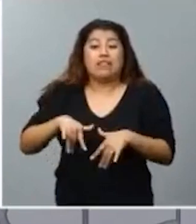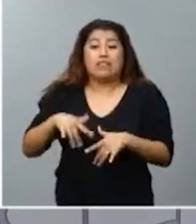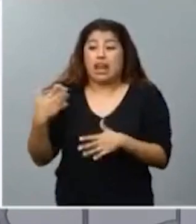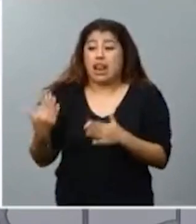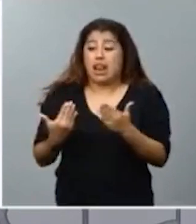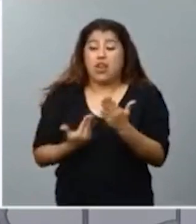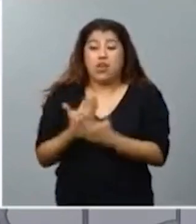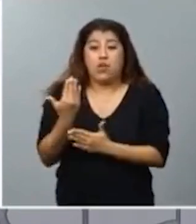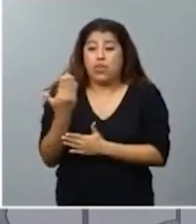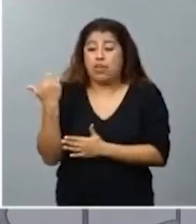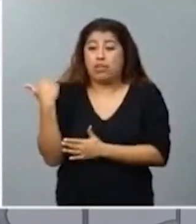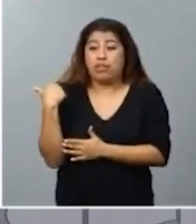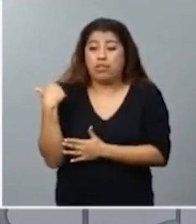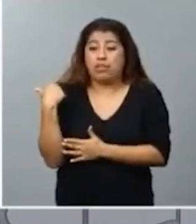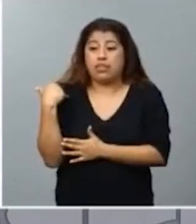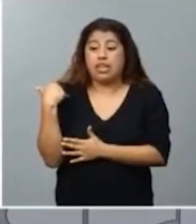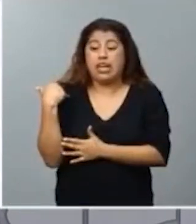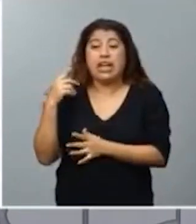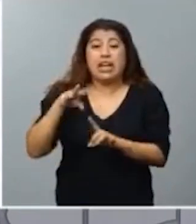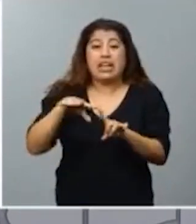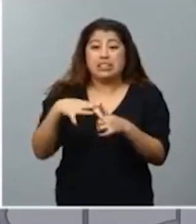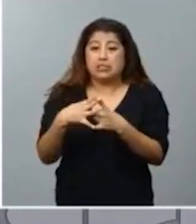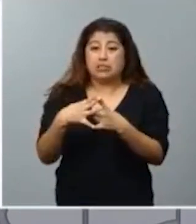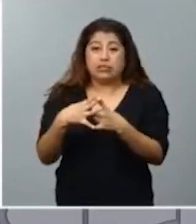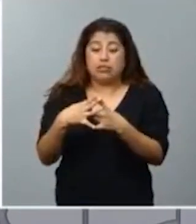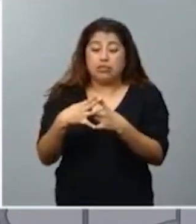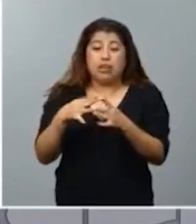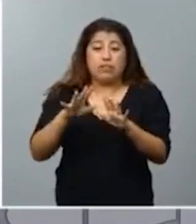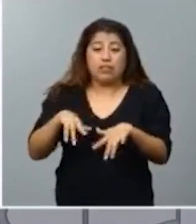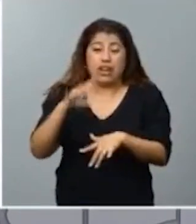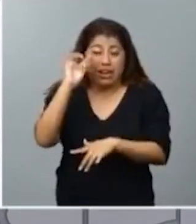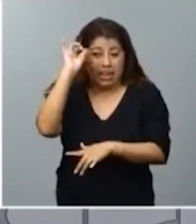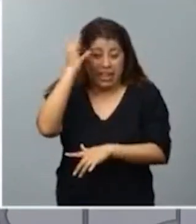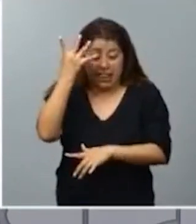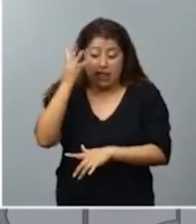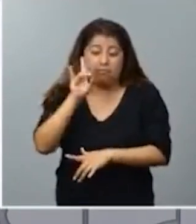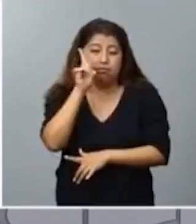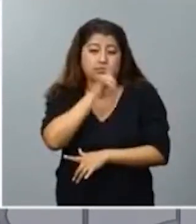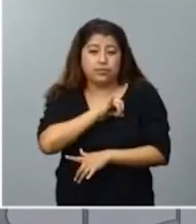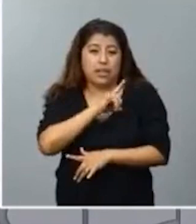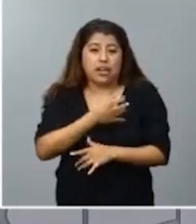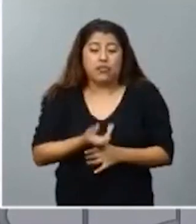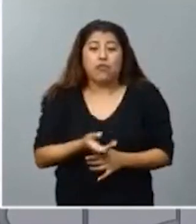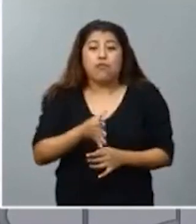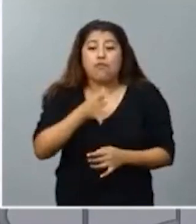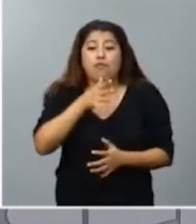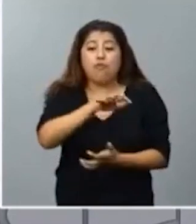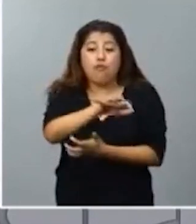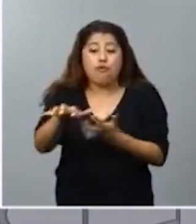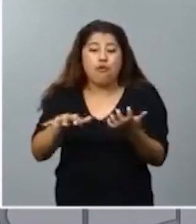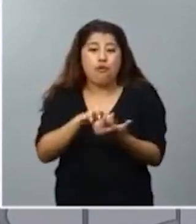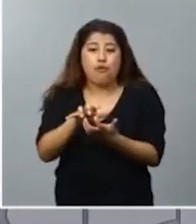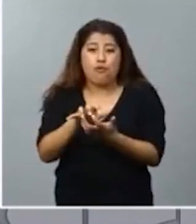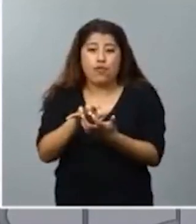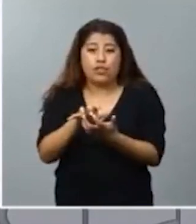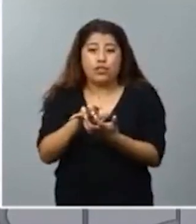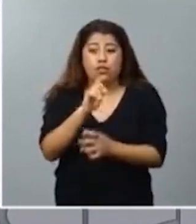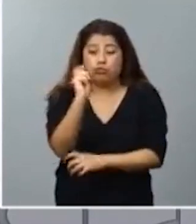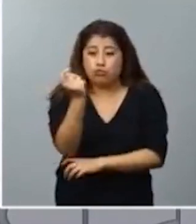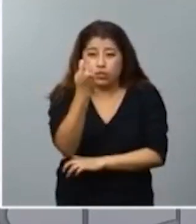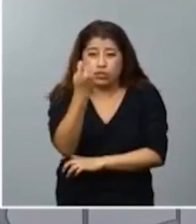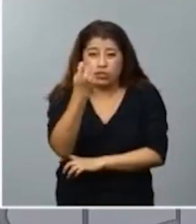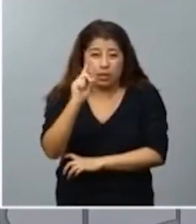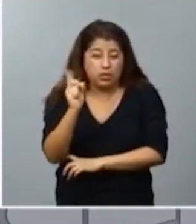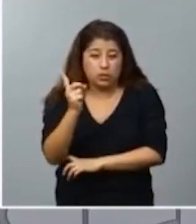días nos demuestran que esa idea era un error, un profundo error. El conflicto no solo se va a resolver por sí